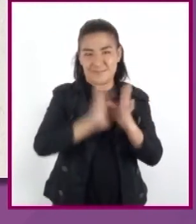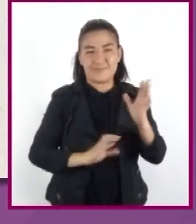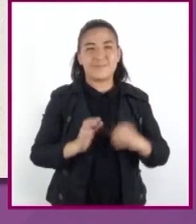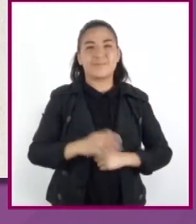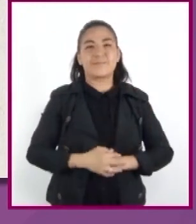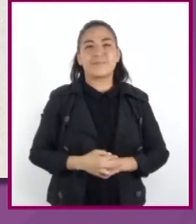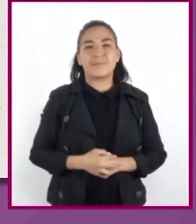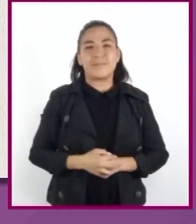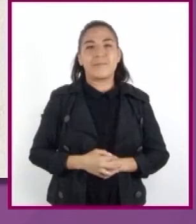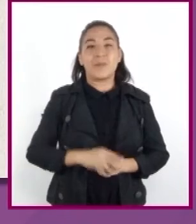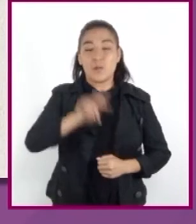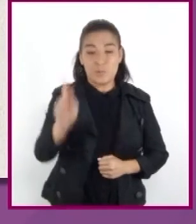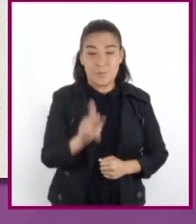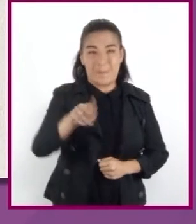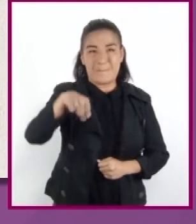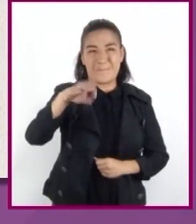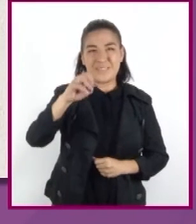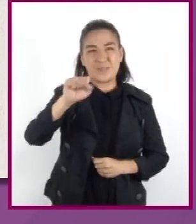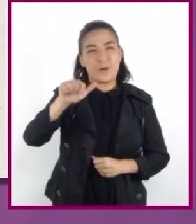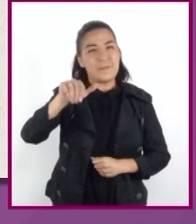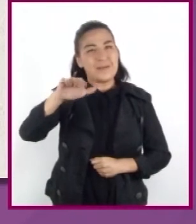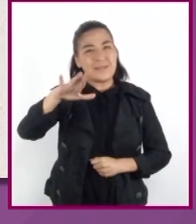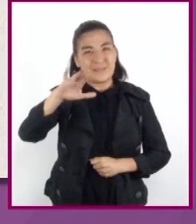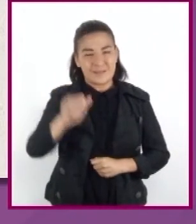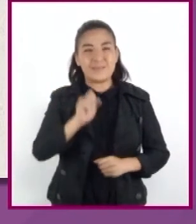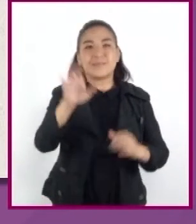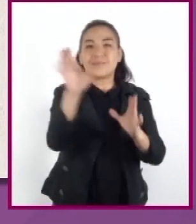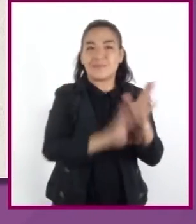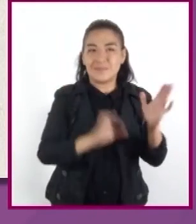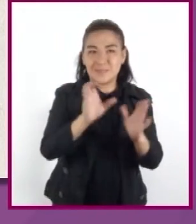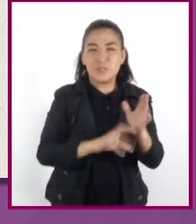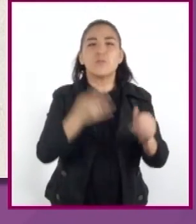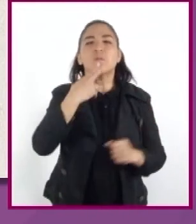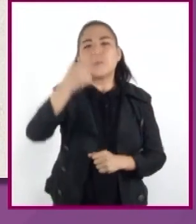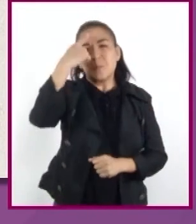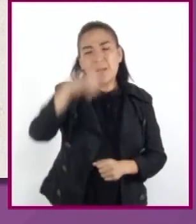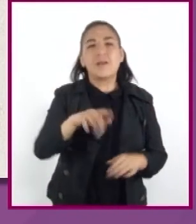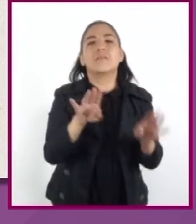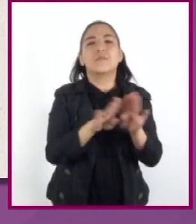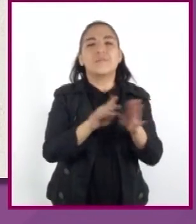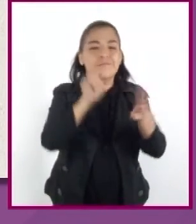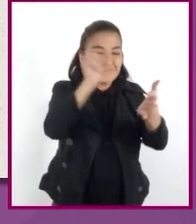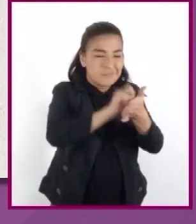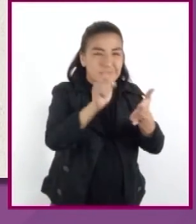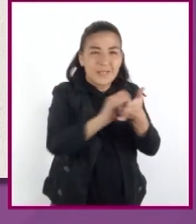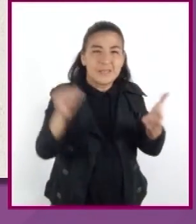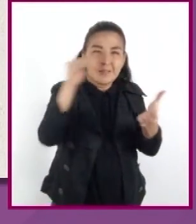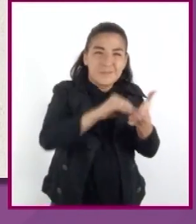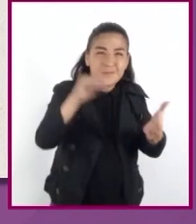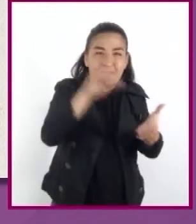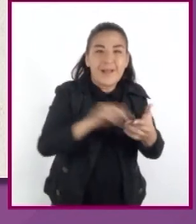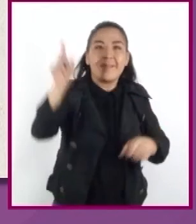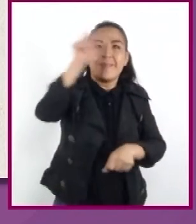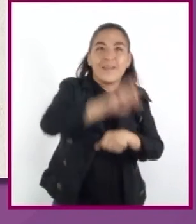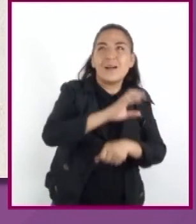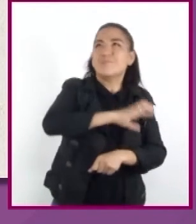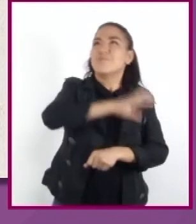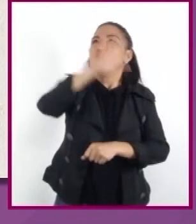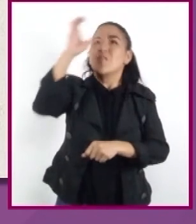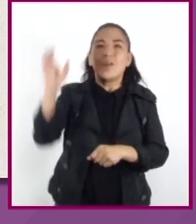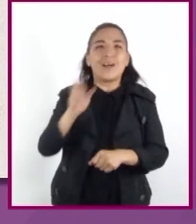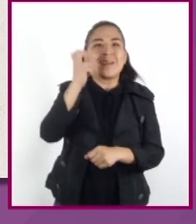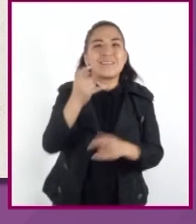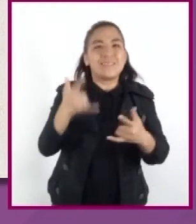Los pueblos mesoamericanos emplearon el uso del calendario para llevar las anotaciones de los sucesos astronómicos e